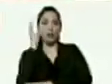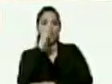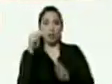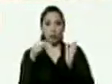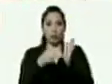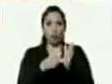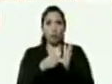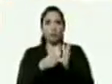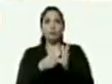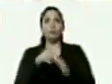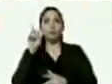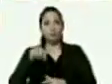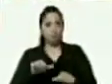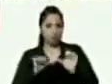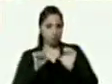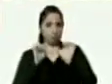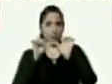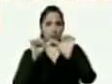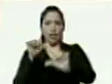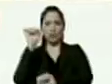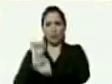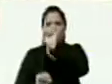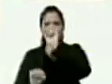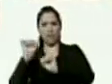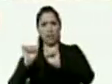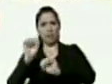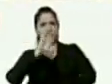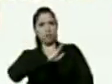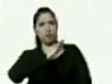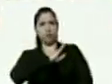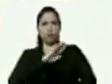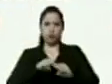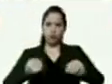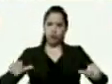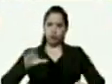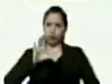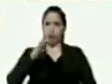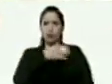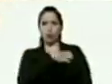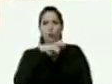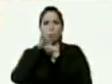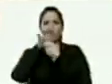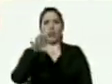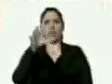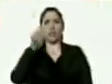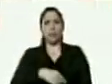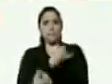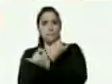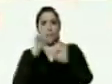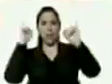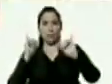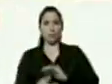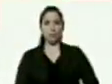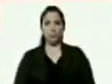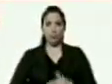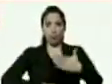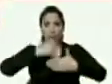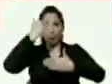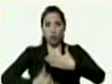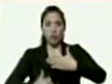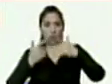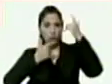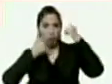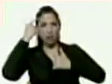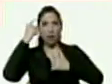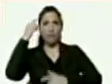y para seguir defendiendo el territorio la patria la soberanía y la independencia el proyecto de Chávez